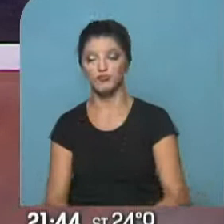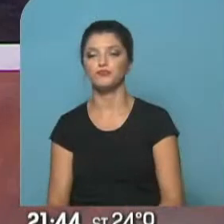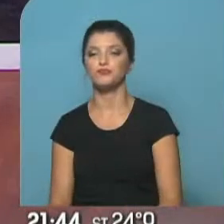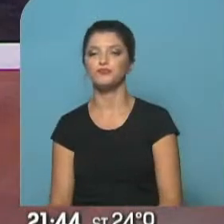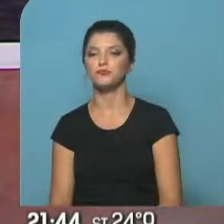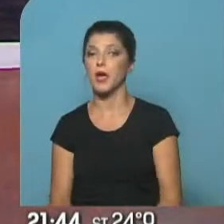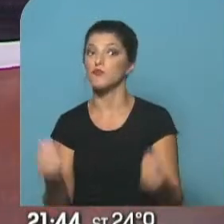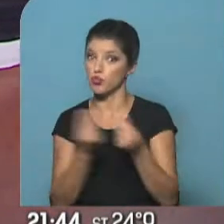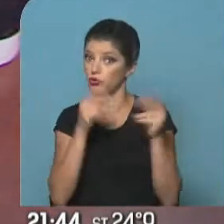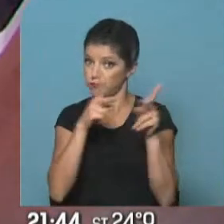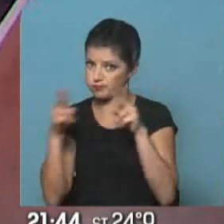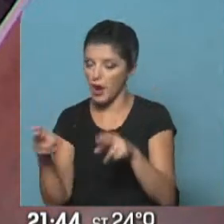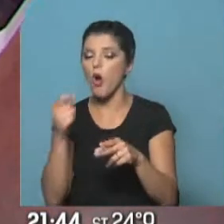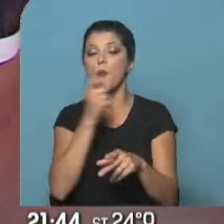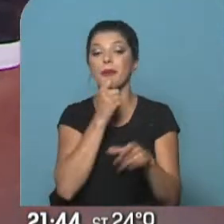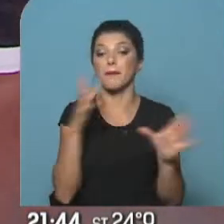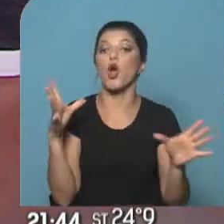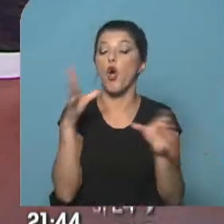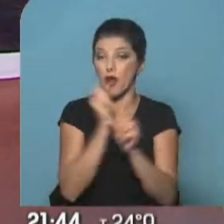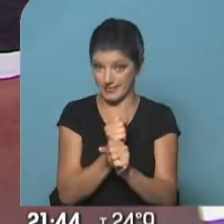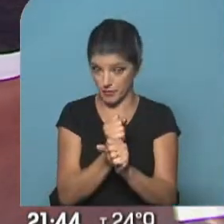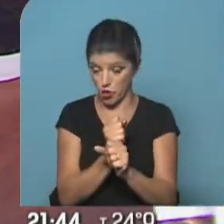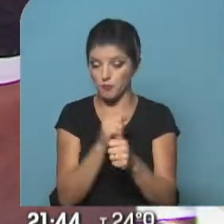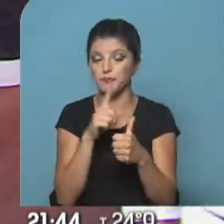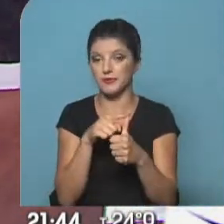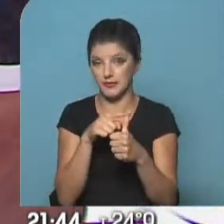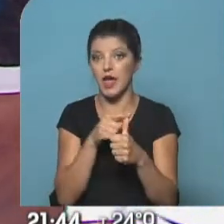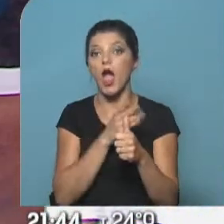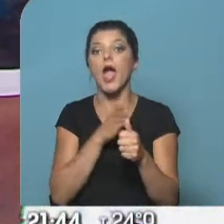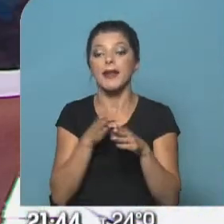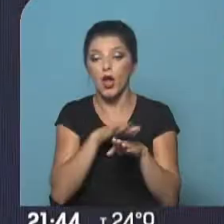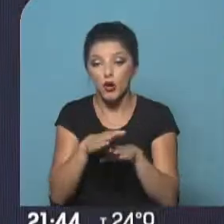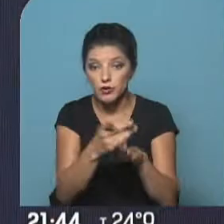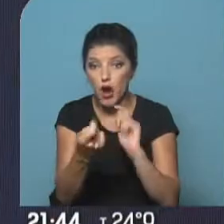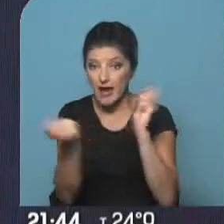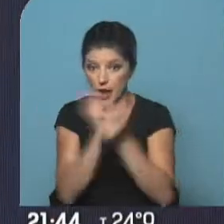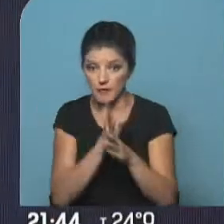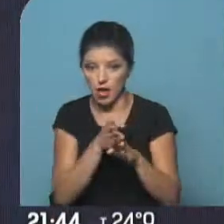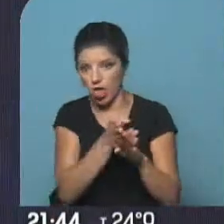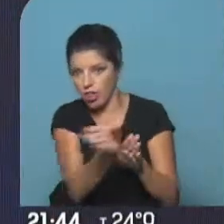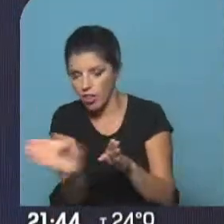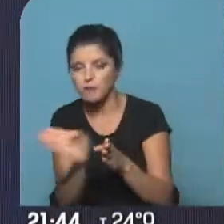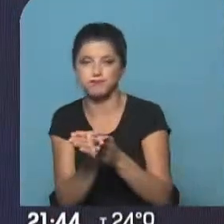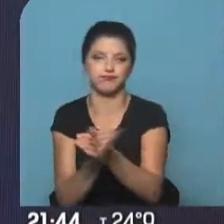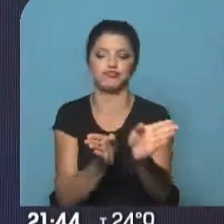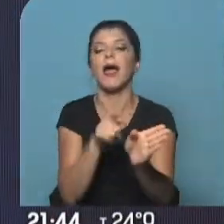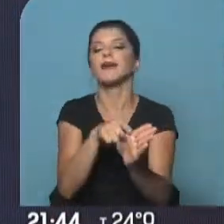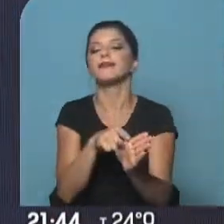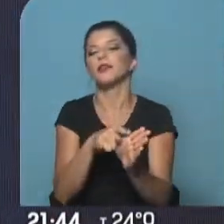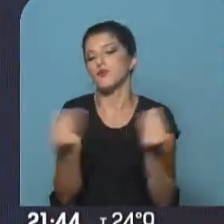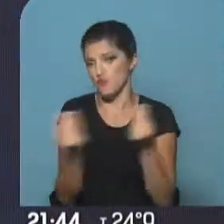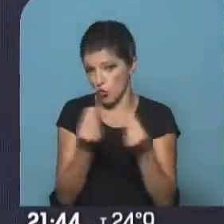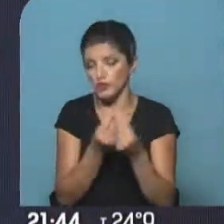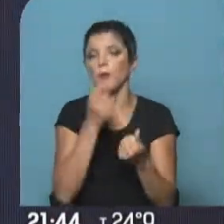restricciones. En este caso al transporte público, los colectivos van a cambiar sus recorridos un montón de líneas, el resto con normalidad, pero